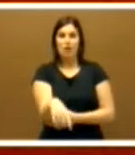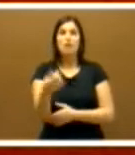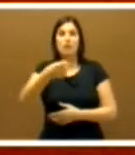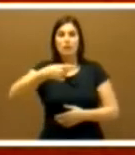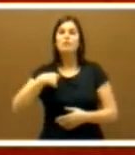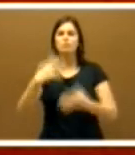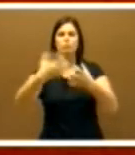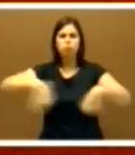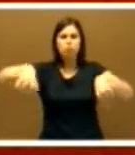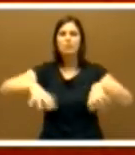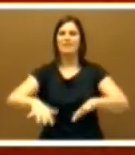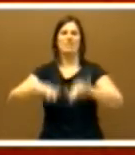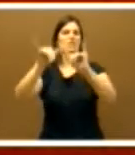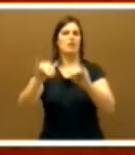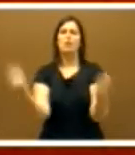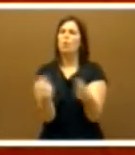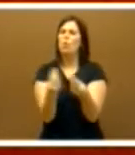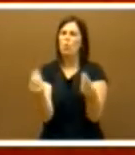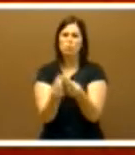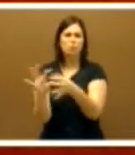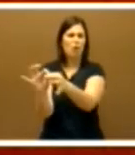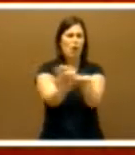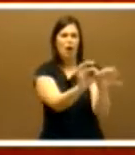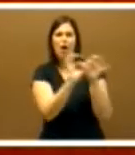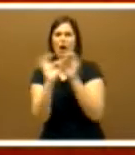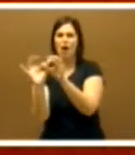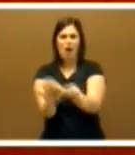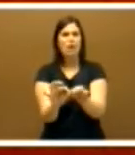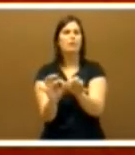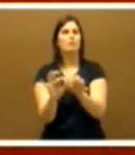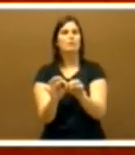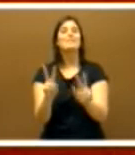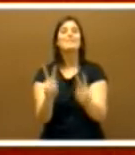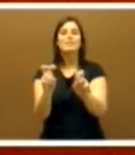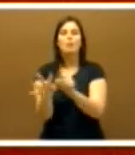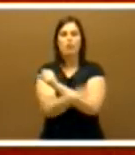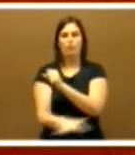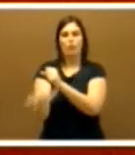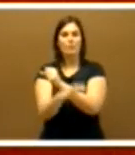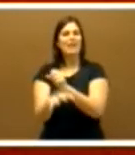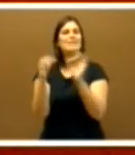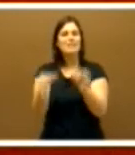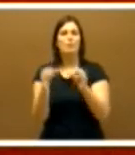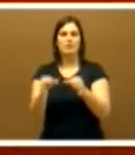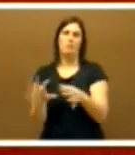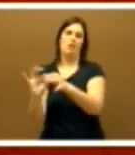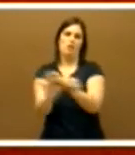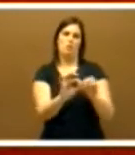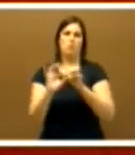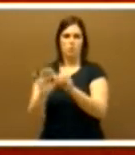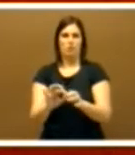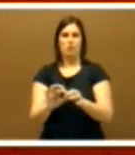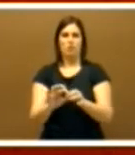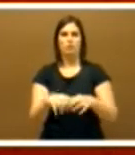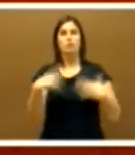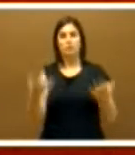sin divisiones. Juntos, siendo la unidad en los temas fundamentales, nuestra mejor respuesta